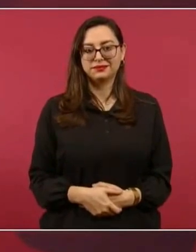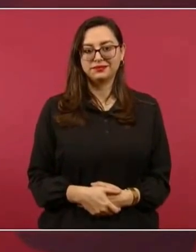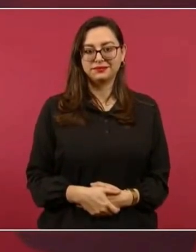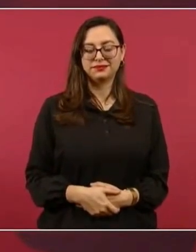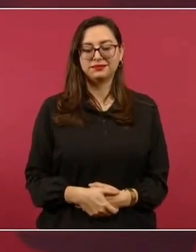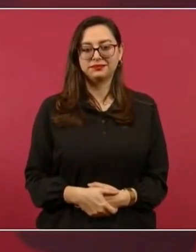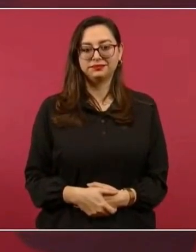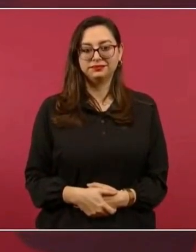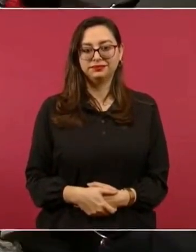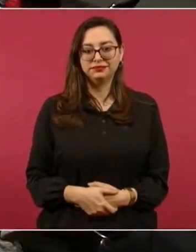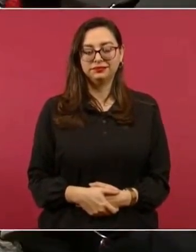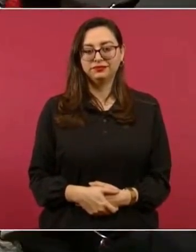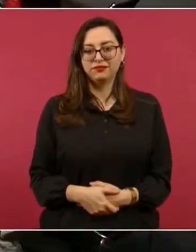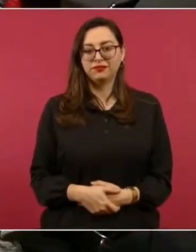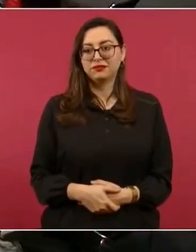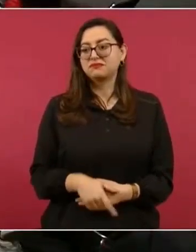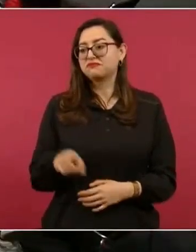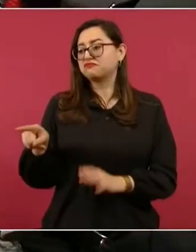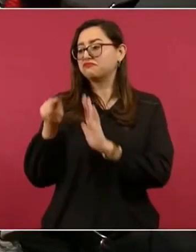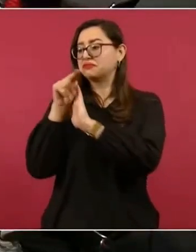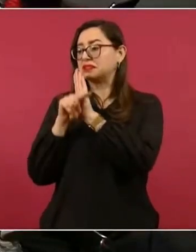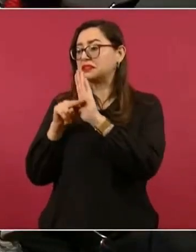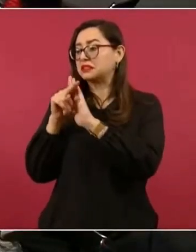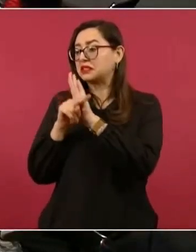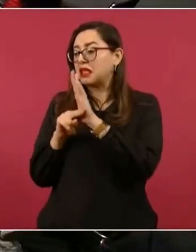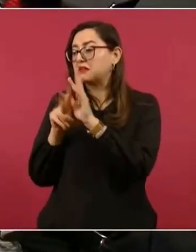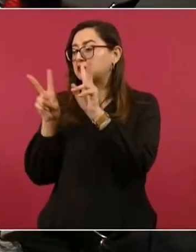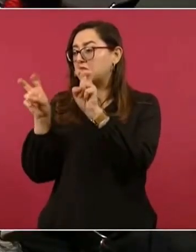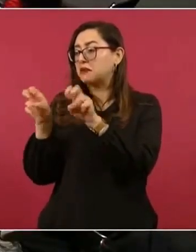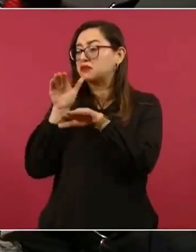Esos tramas son fresas